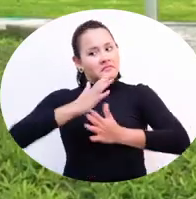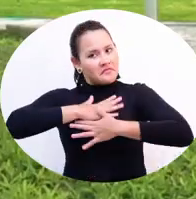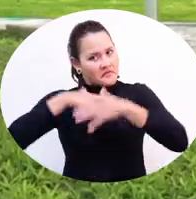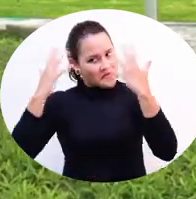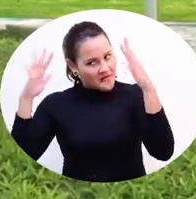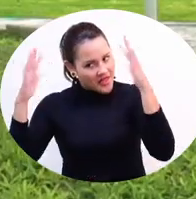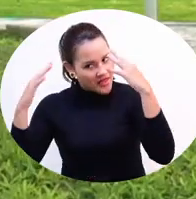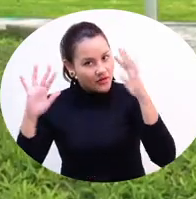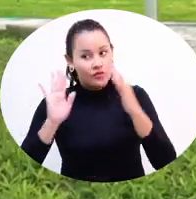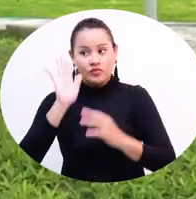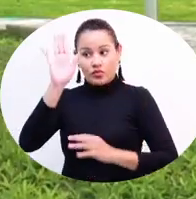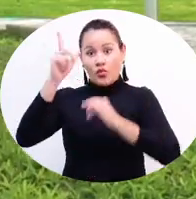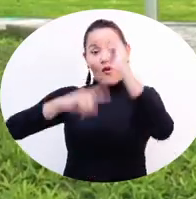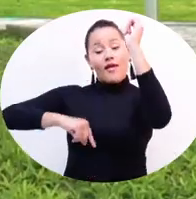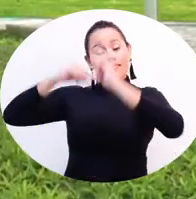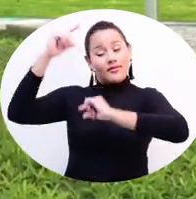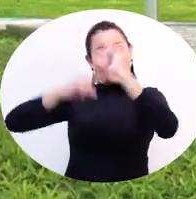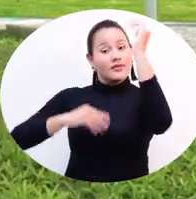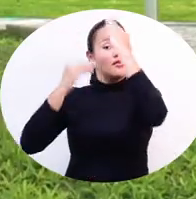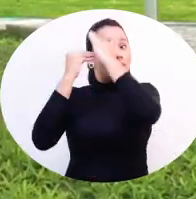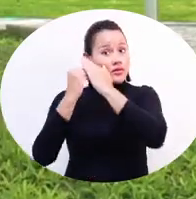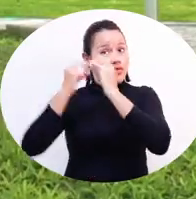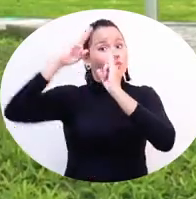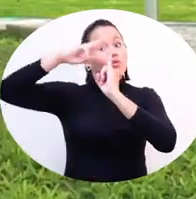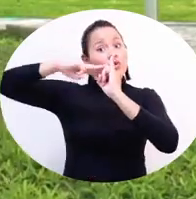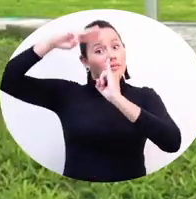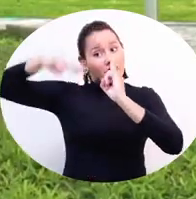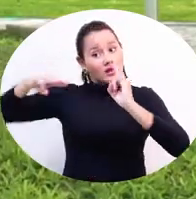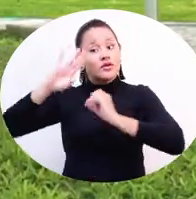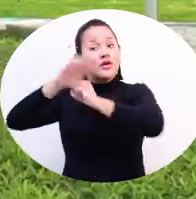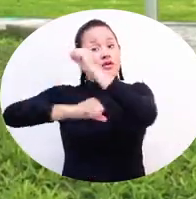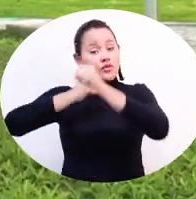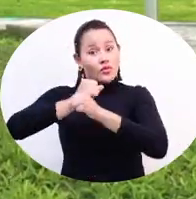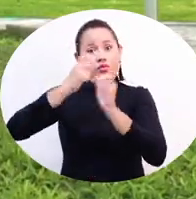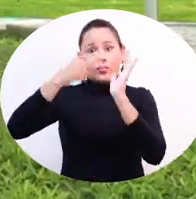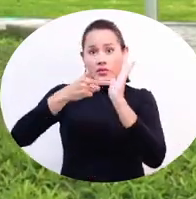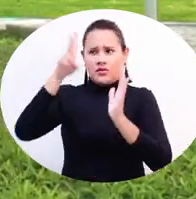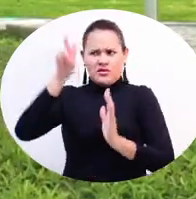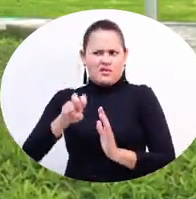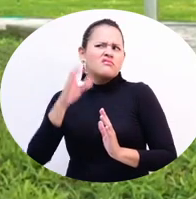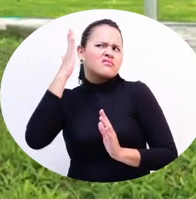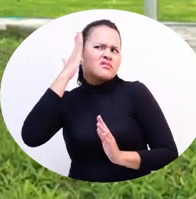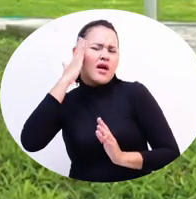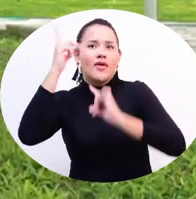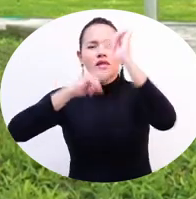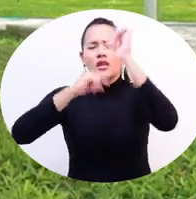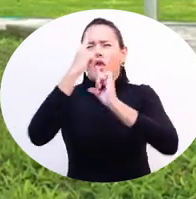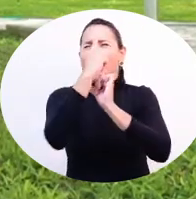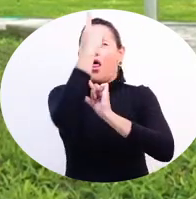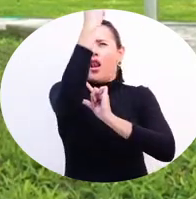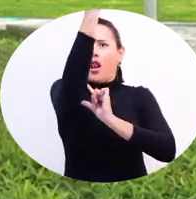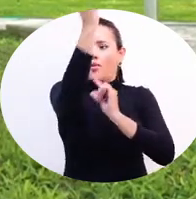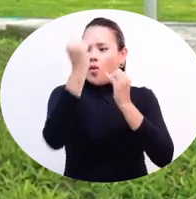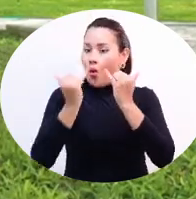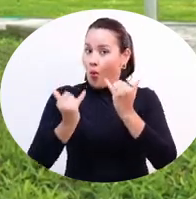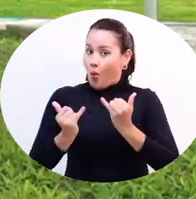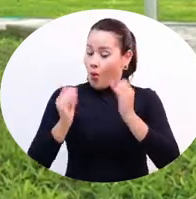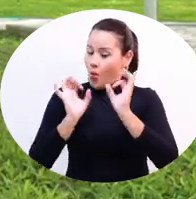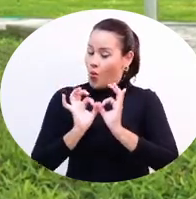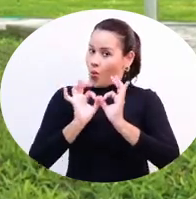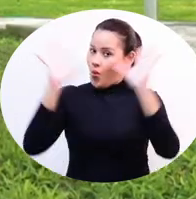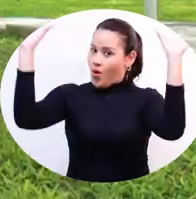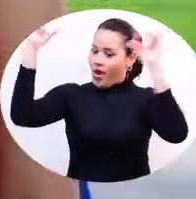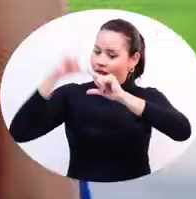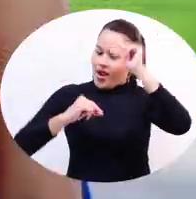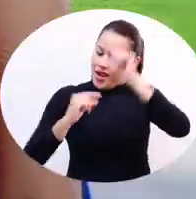Felicidades, eres una estrella... venga, Estrella Saber Pro 2017. Que uno no siempre está cerca de las estrellas, así que ya